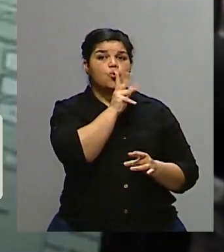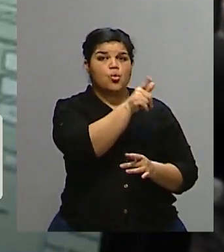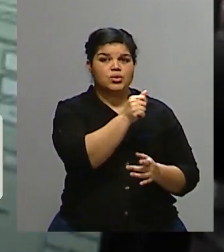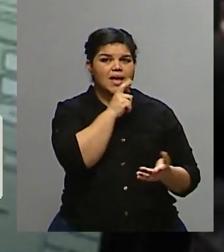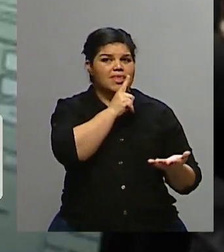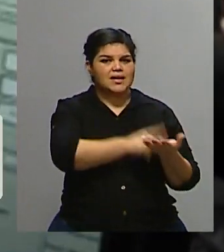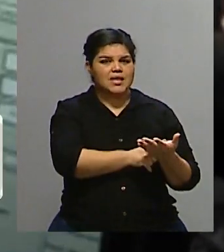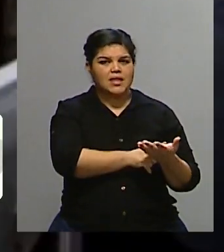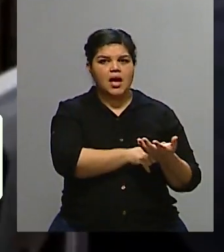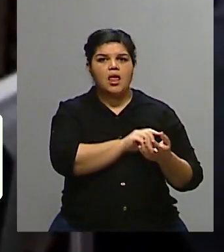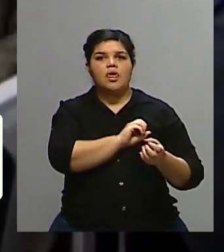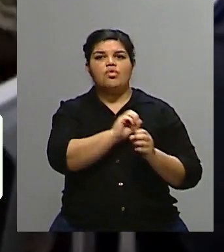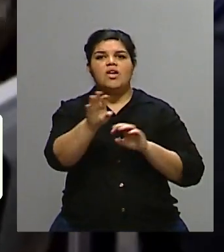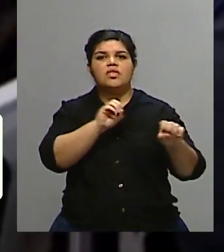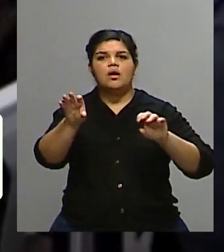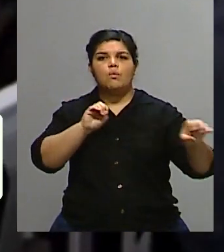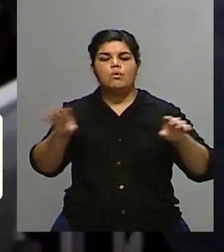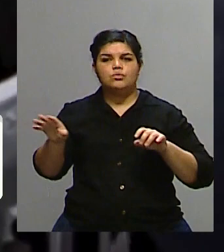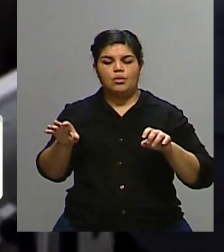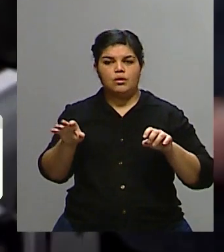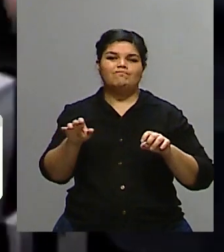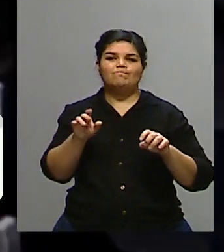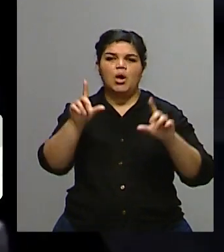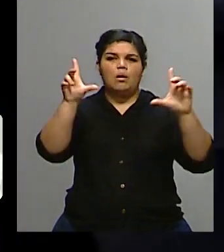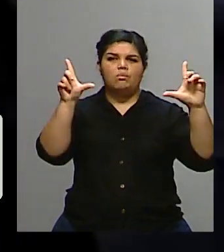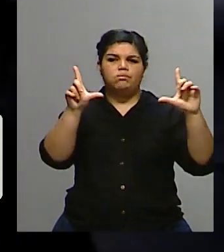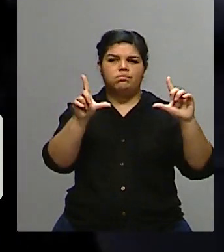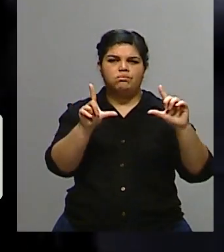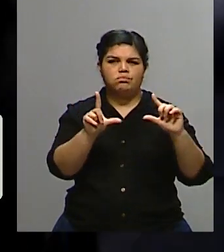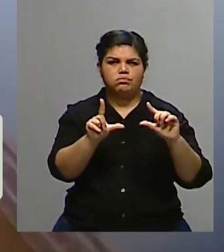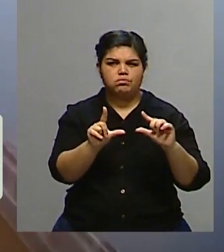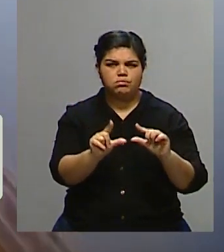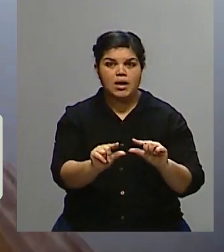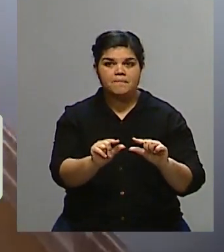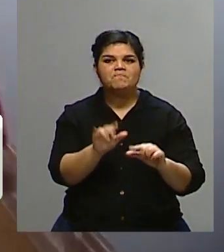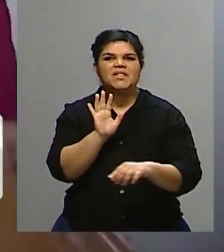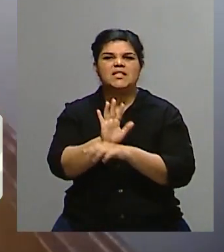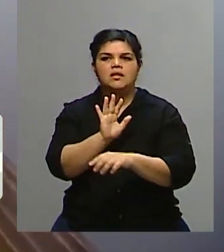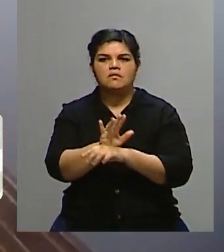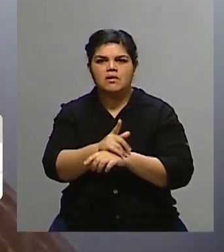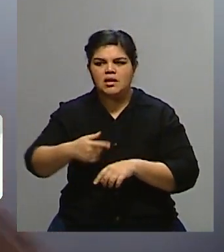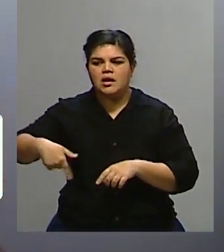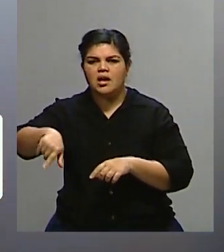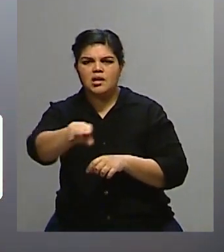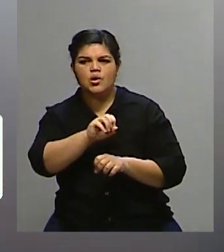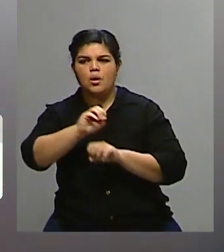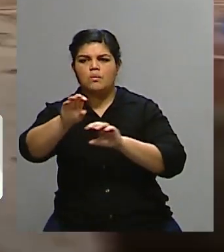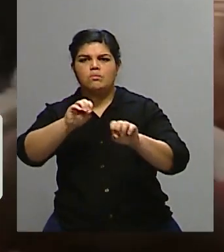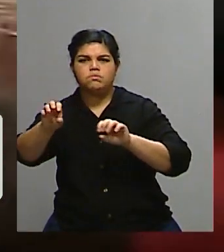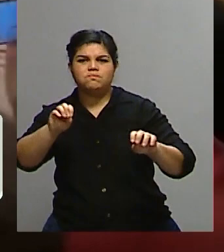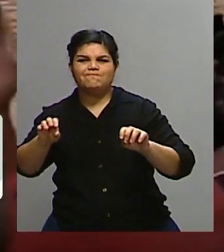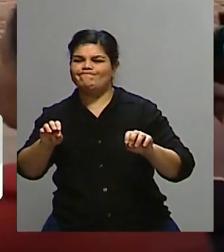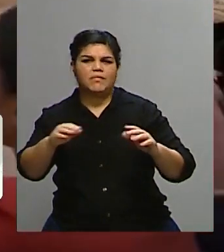totalmente el suministro en las últimas semanas. Recordemos que fue paulatino y definitivamente el suministro ha sido